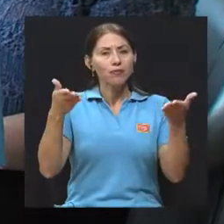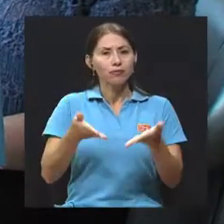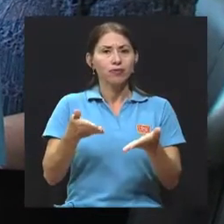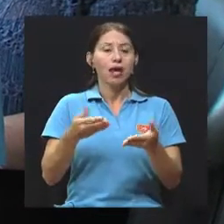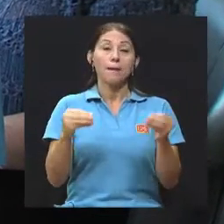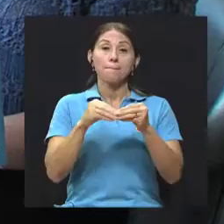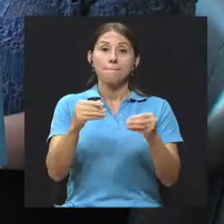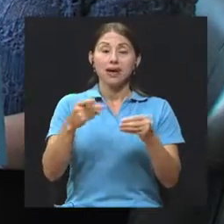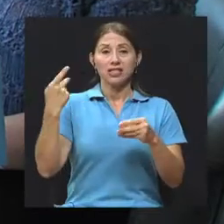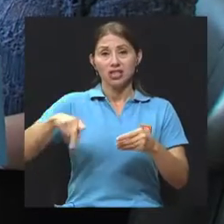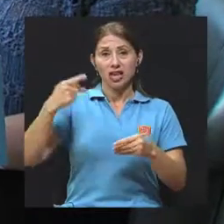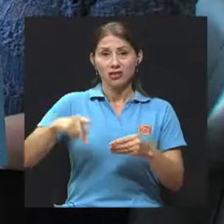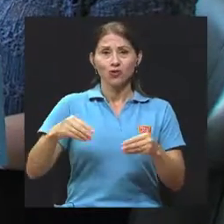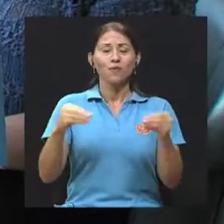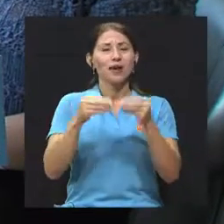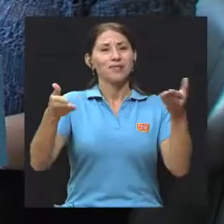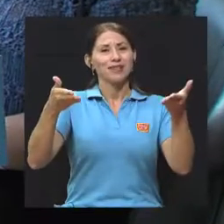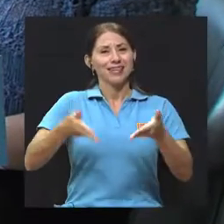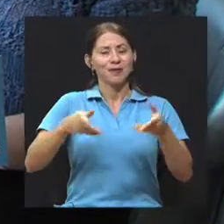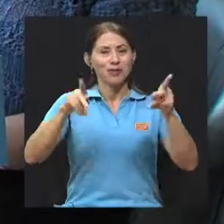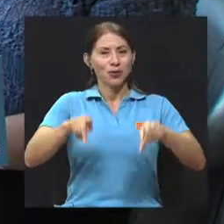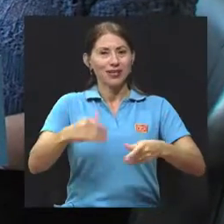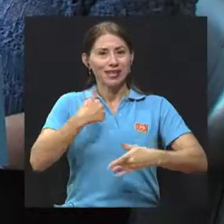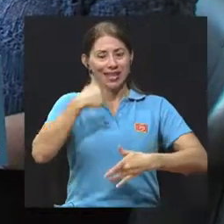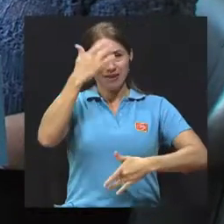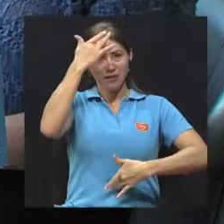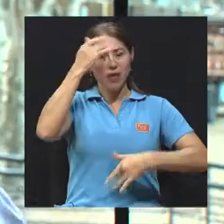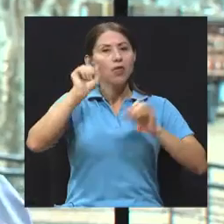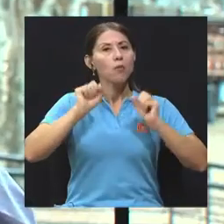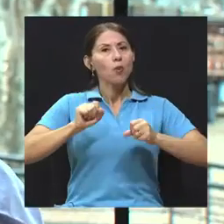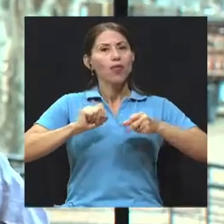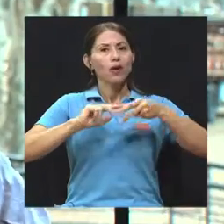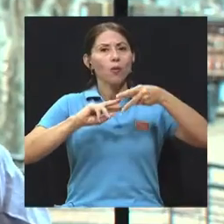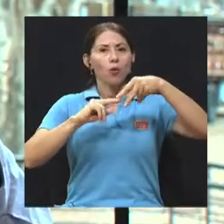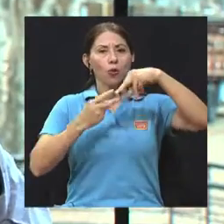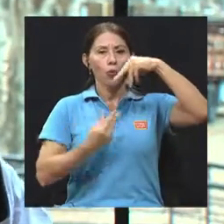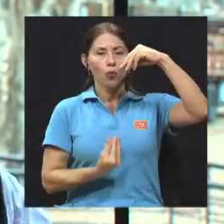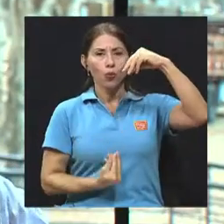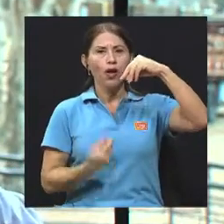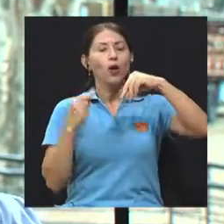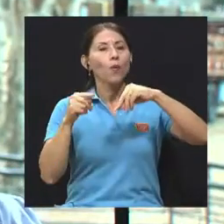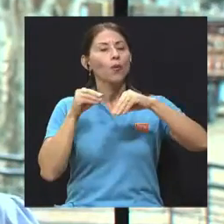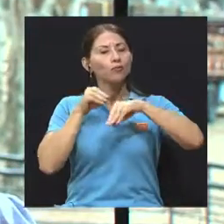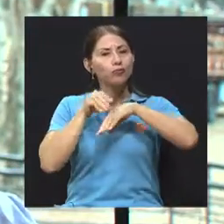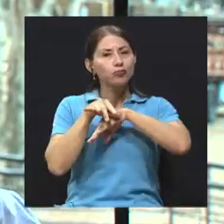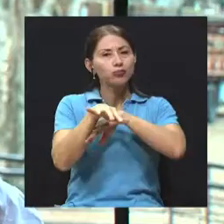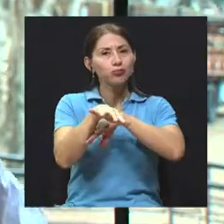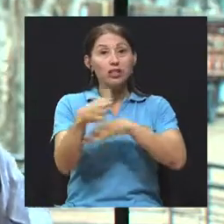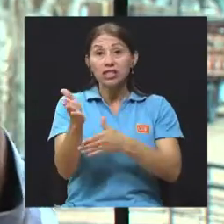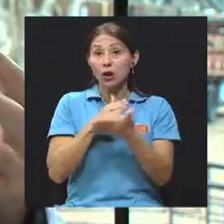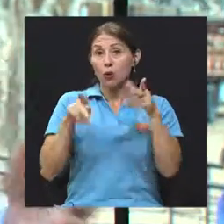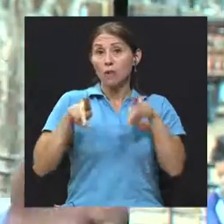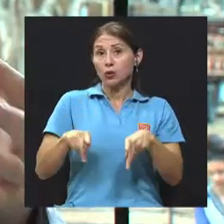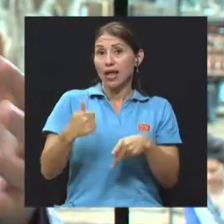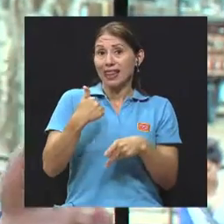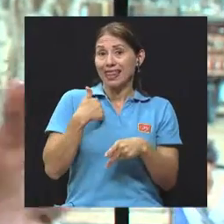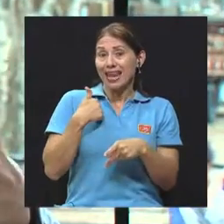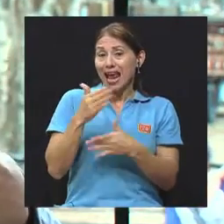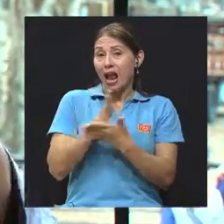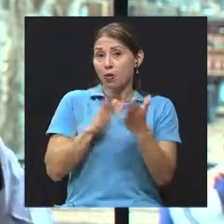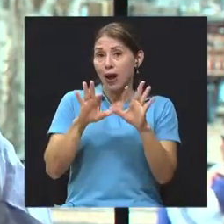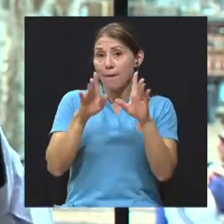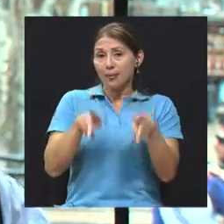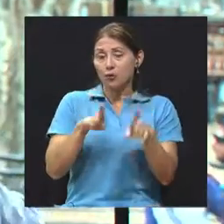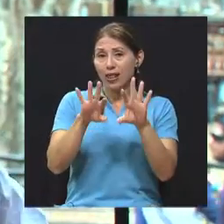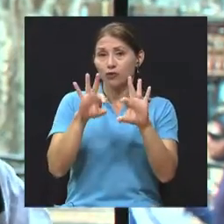enfermedad, tiene una predisposición que llamamos hereditaria o genética. Si alguien tiene un familiar con la enfermedad, sobre todo si es padre o madre,